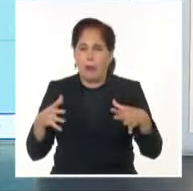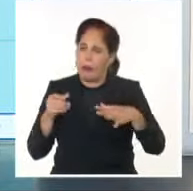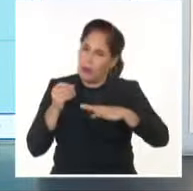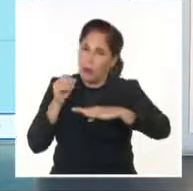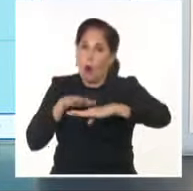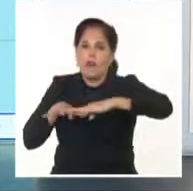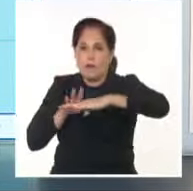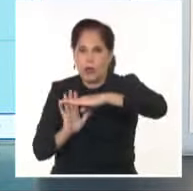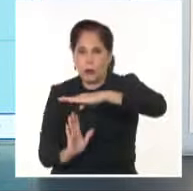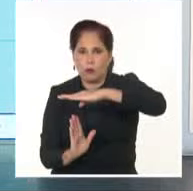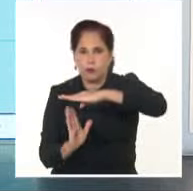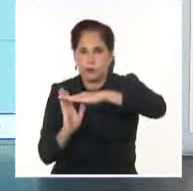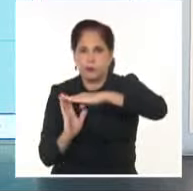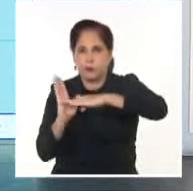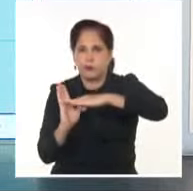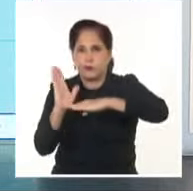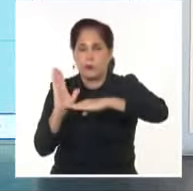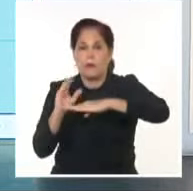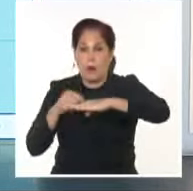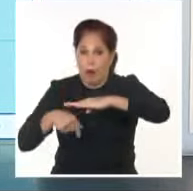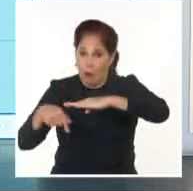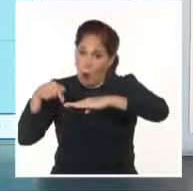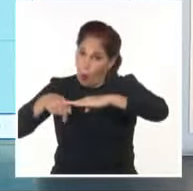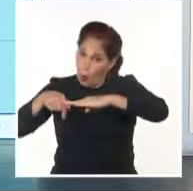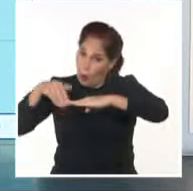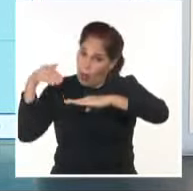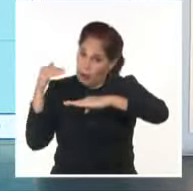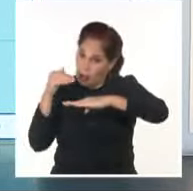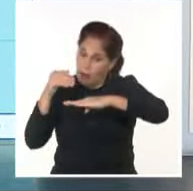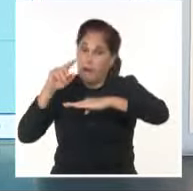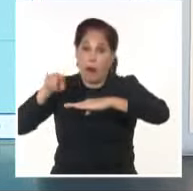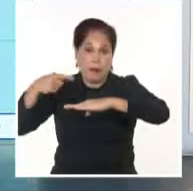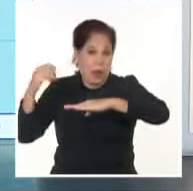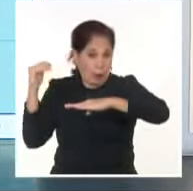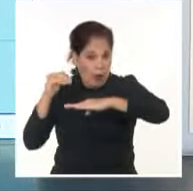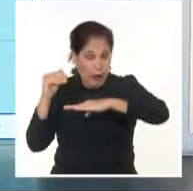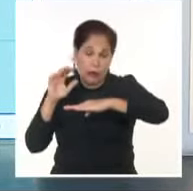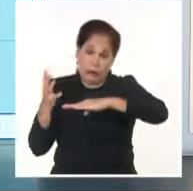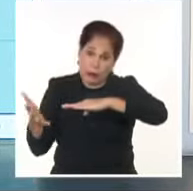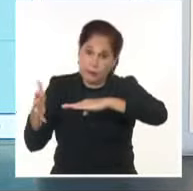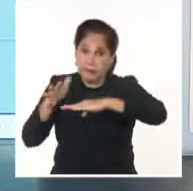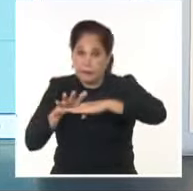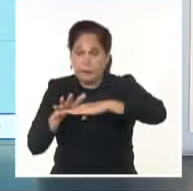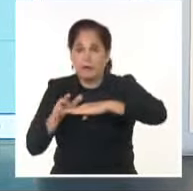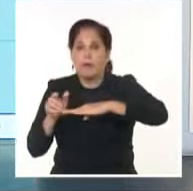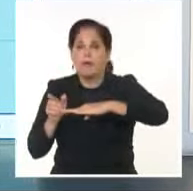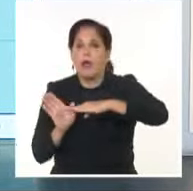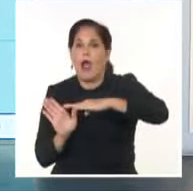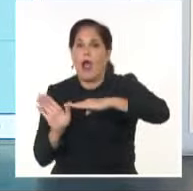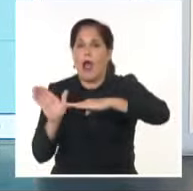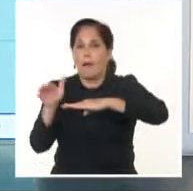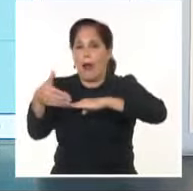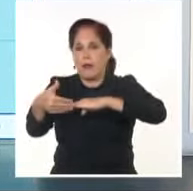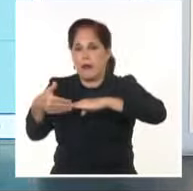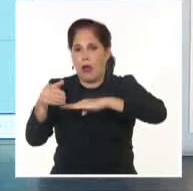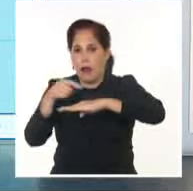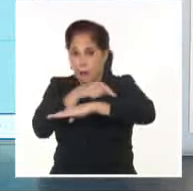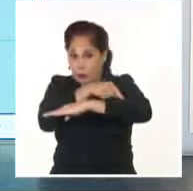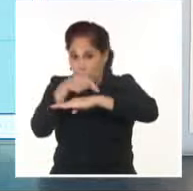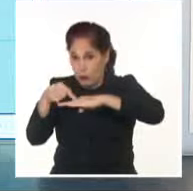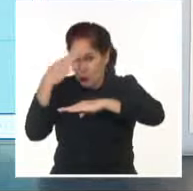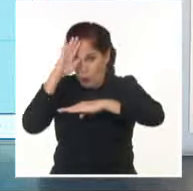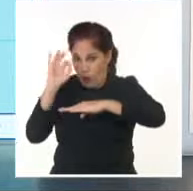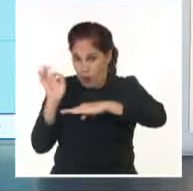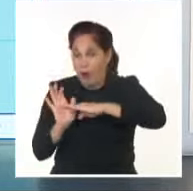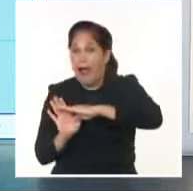es decir, estaría durante horas ya de la tarde mañana a la altura o cerca de la isla de Jamaica para transitar durante el martes